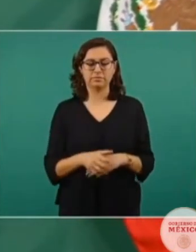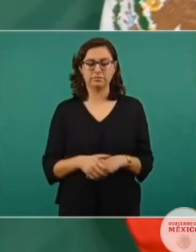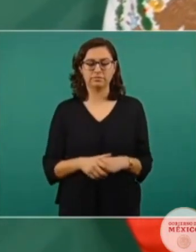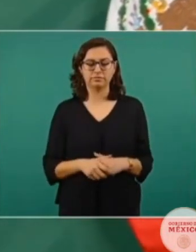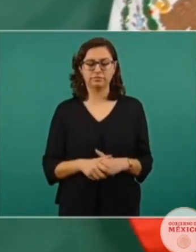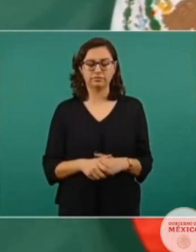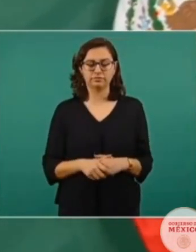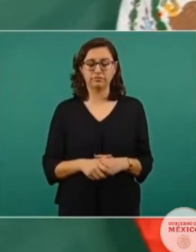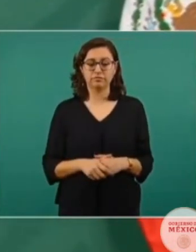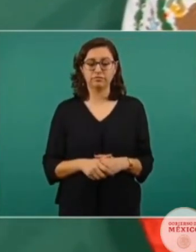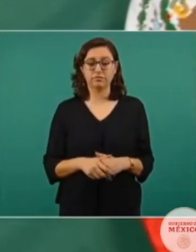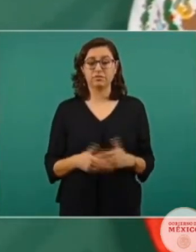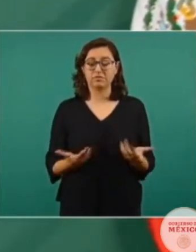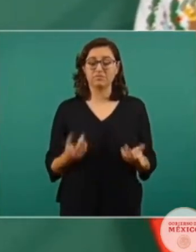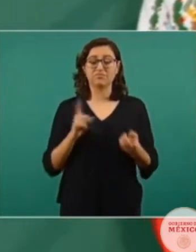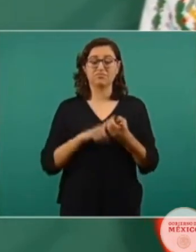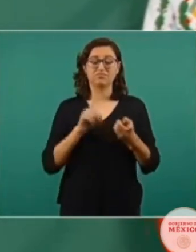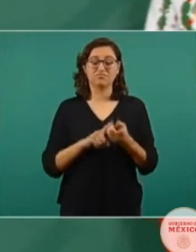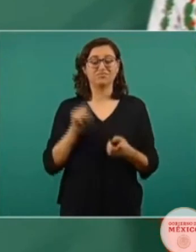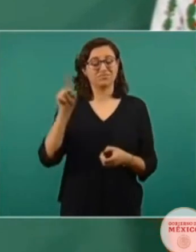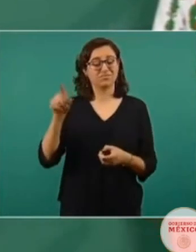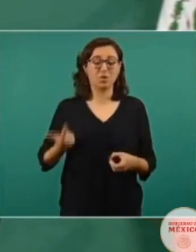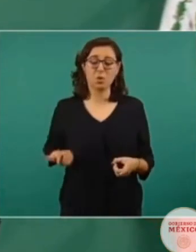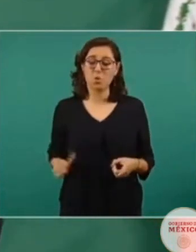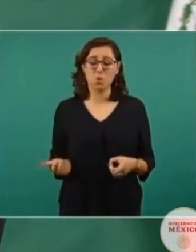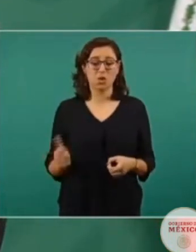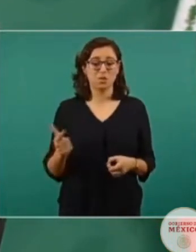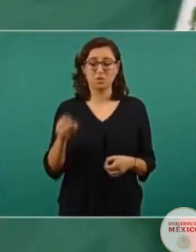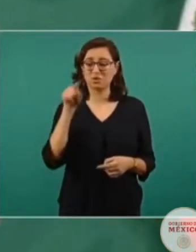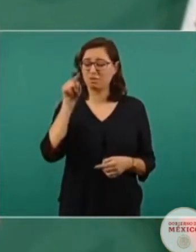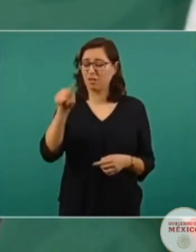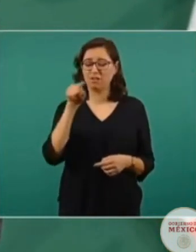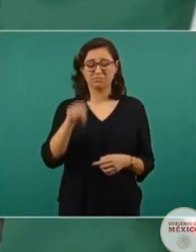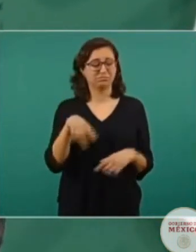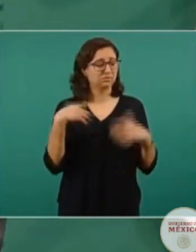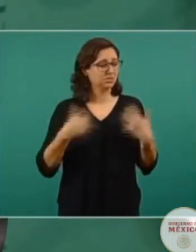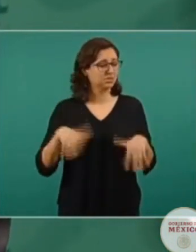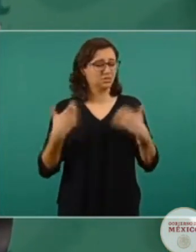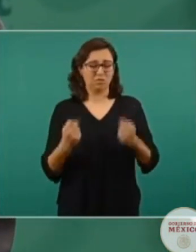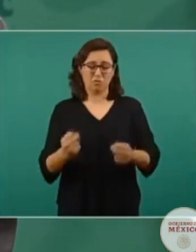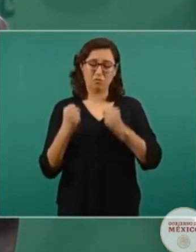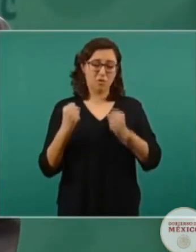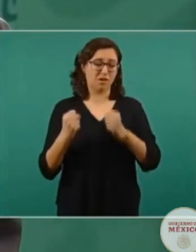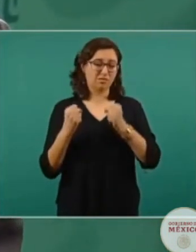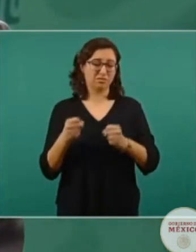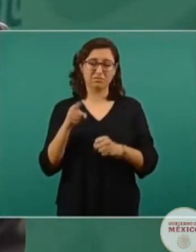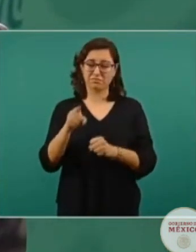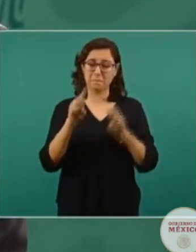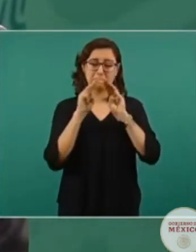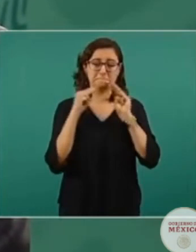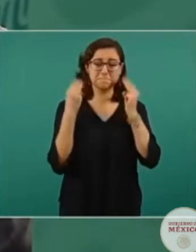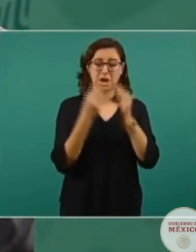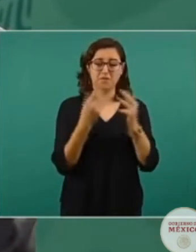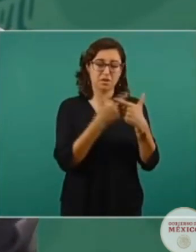Esto se da en Guarajuato, donde hay mucha confrontación, lamentablemente, entre